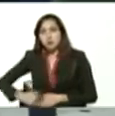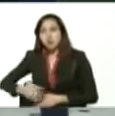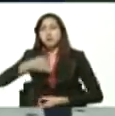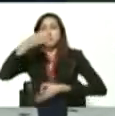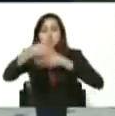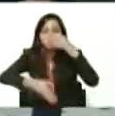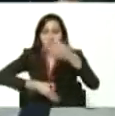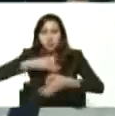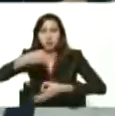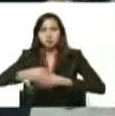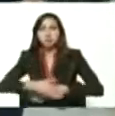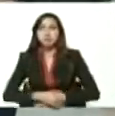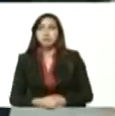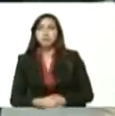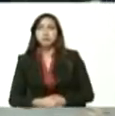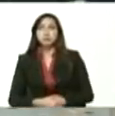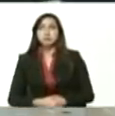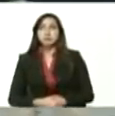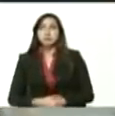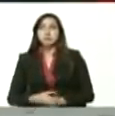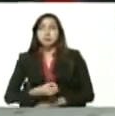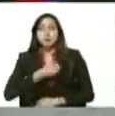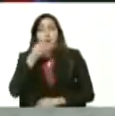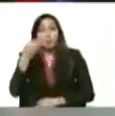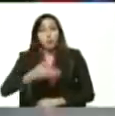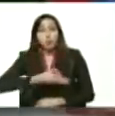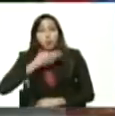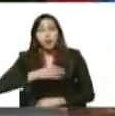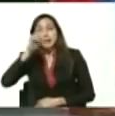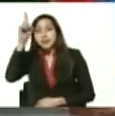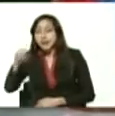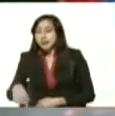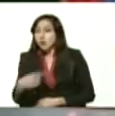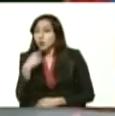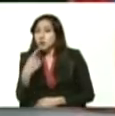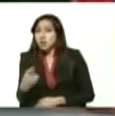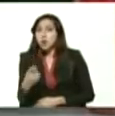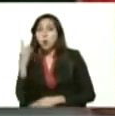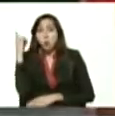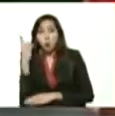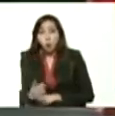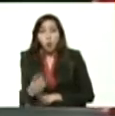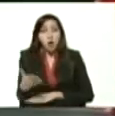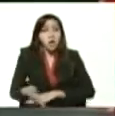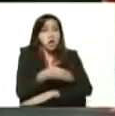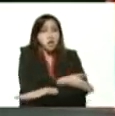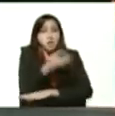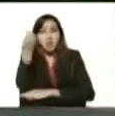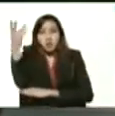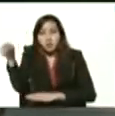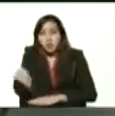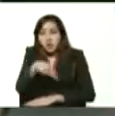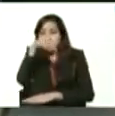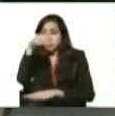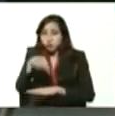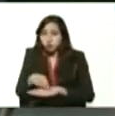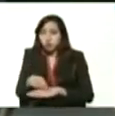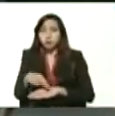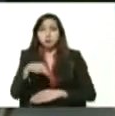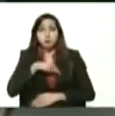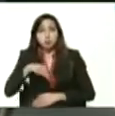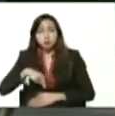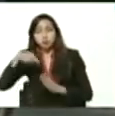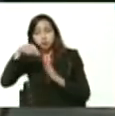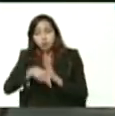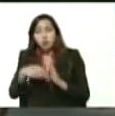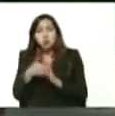Morales. Muy buenas tardes, presidente. Tal como usted lo solicitó en su alocución ante la Asamblea Nacional profundizar la